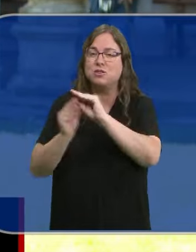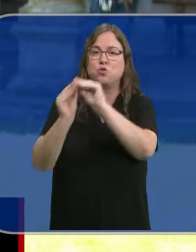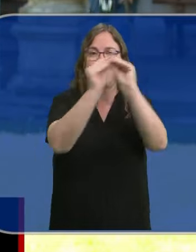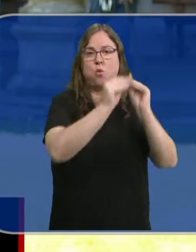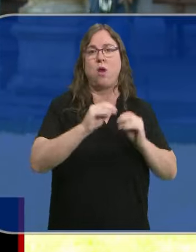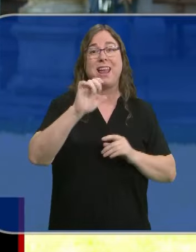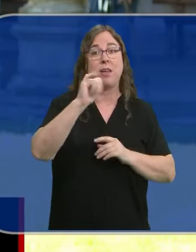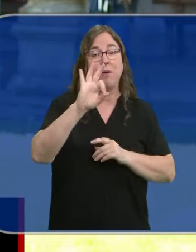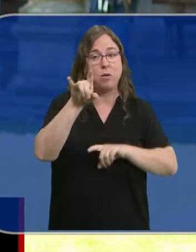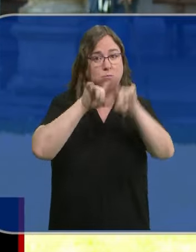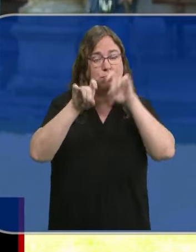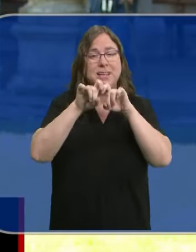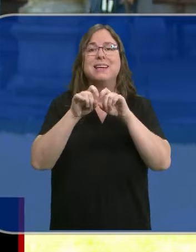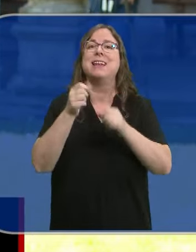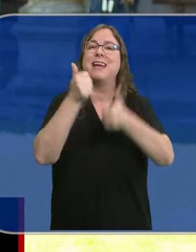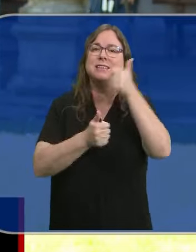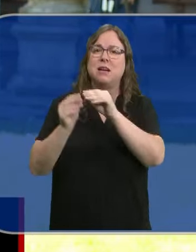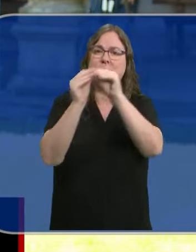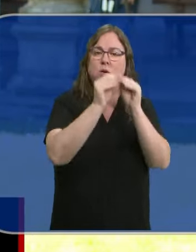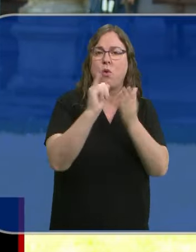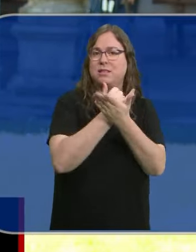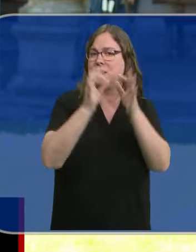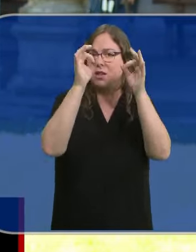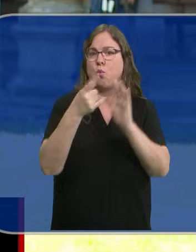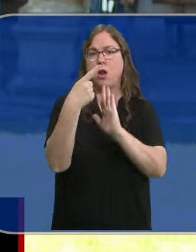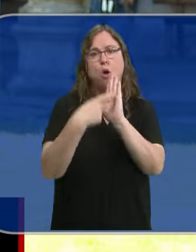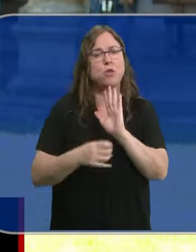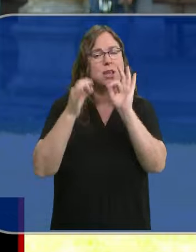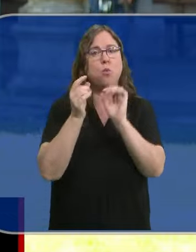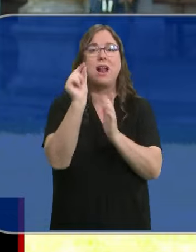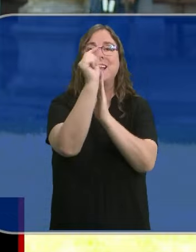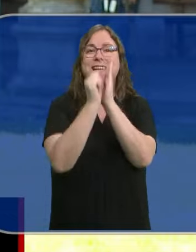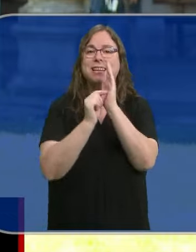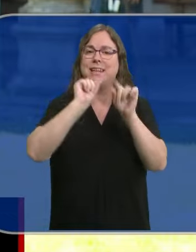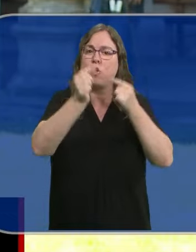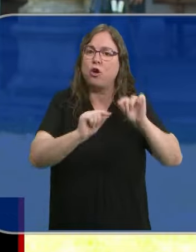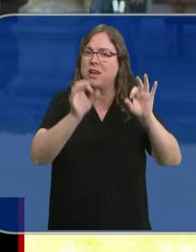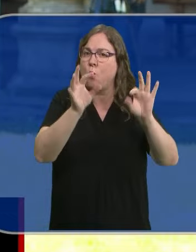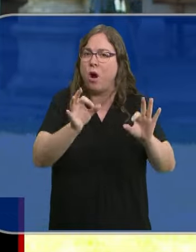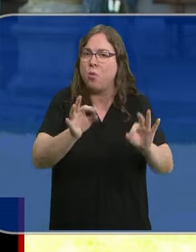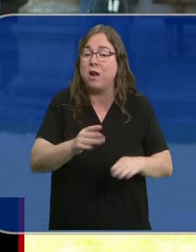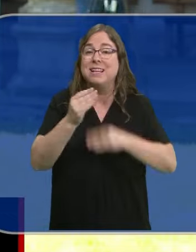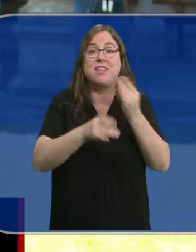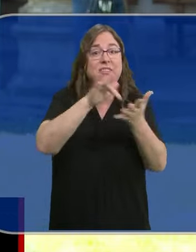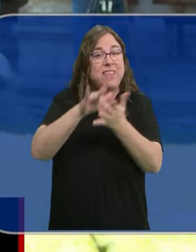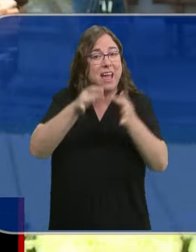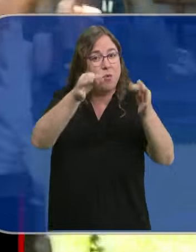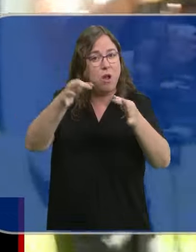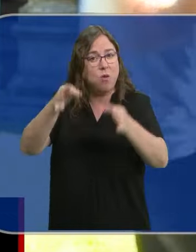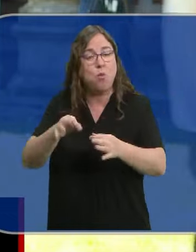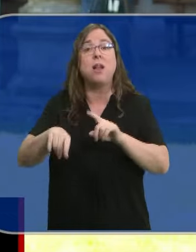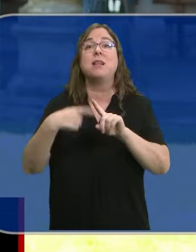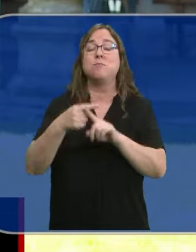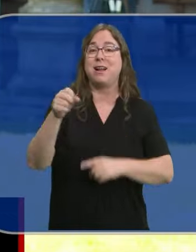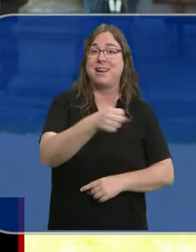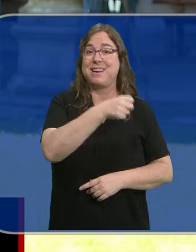módulo de examen con las mismas materias, las mismas opciones, los mismos criterios de corrección... ...que se realizarán en los mismos días y cuyas